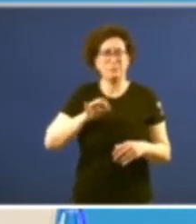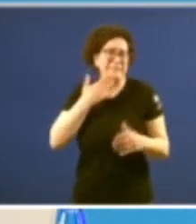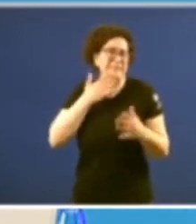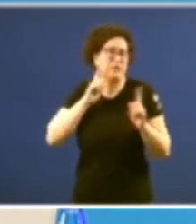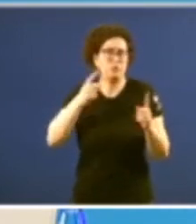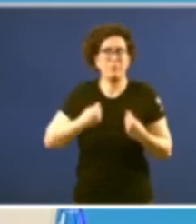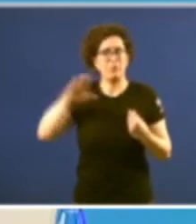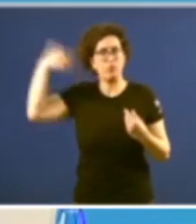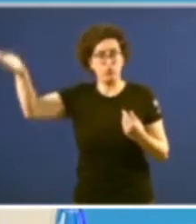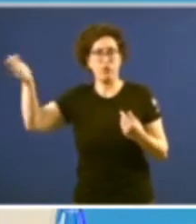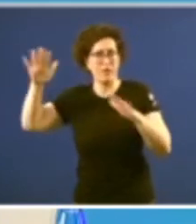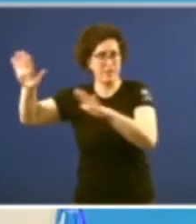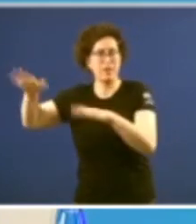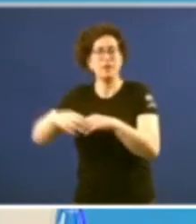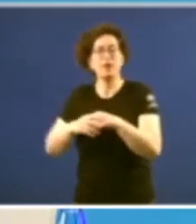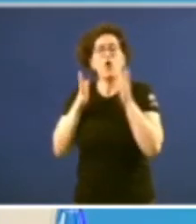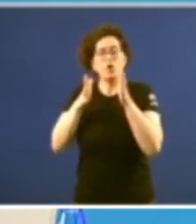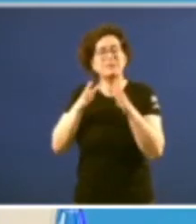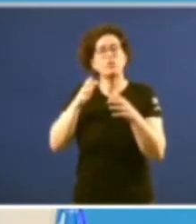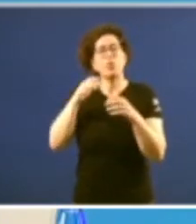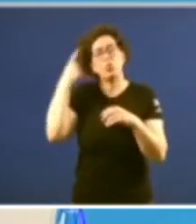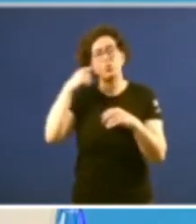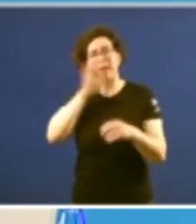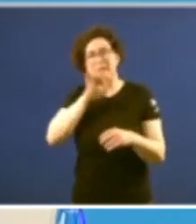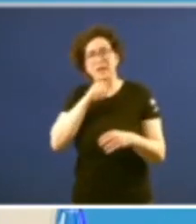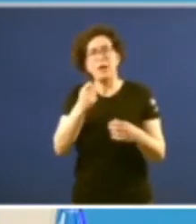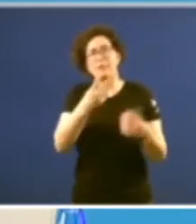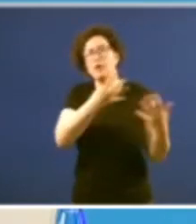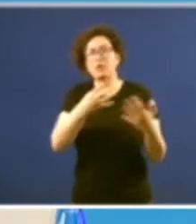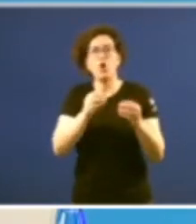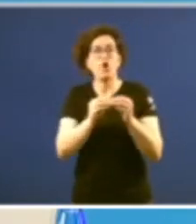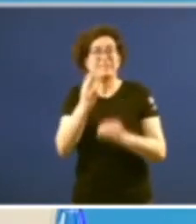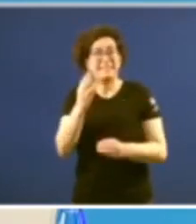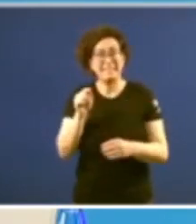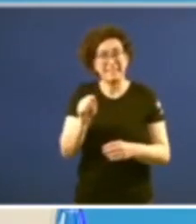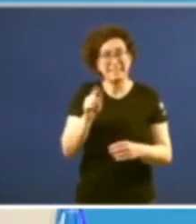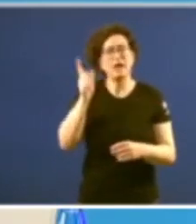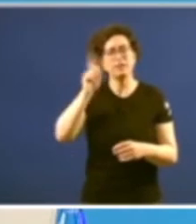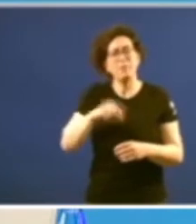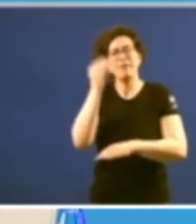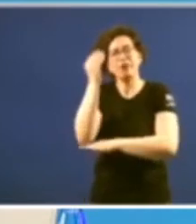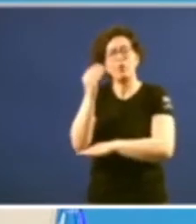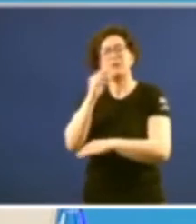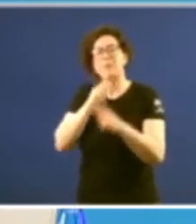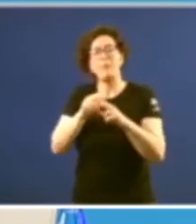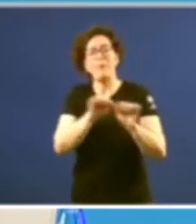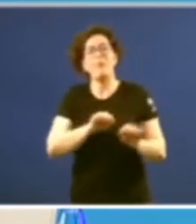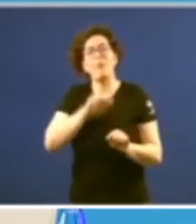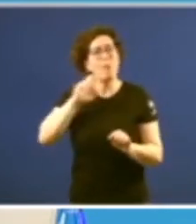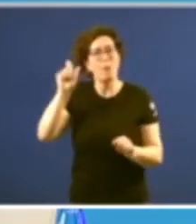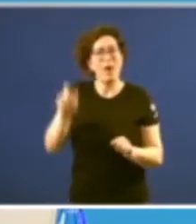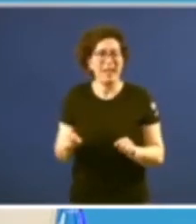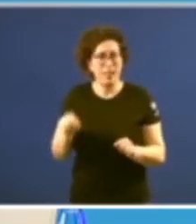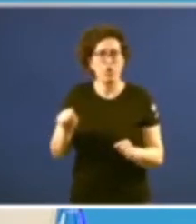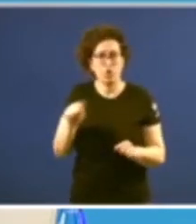se crea el consello de la cultura gallega en el año 1983 y también la figura del valedor que es una